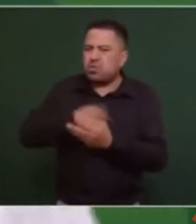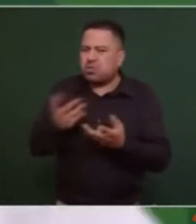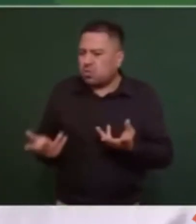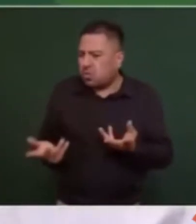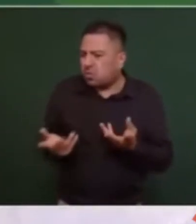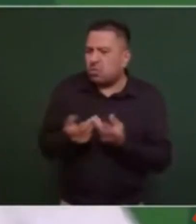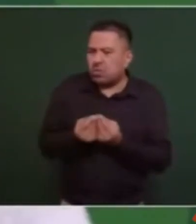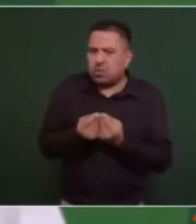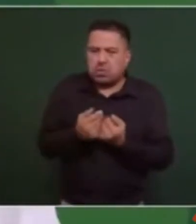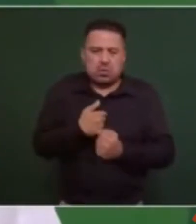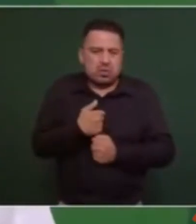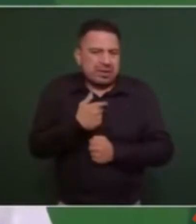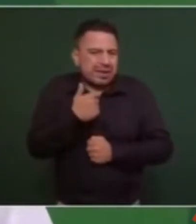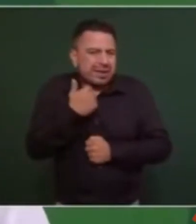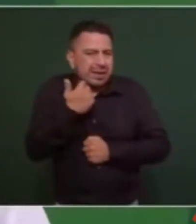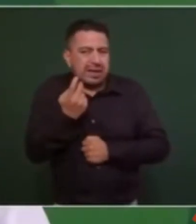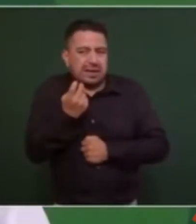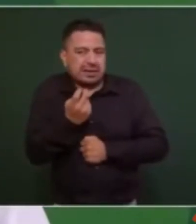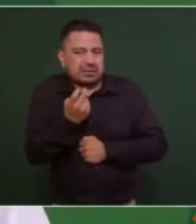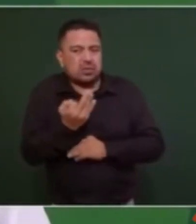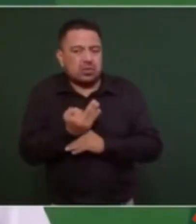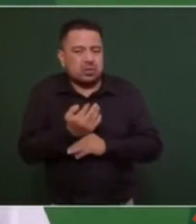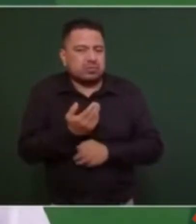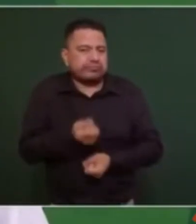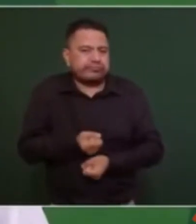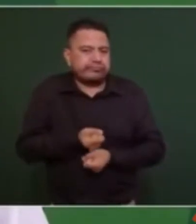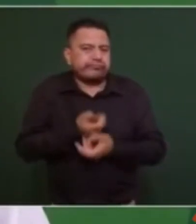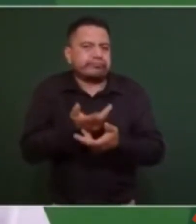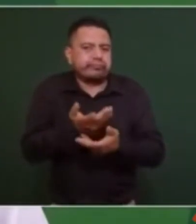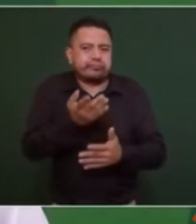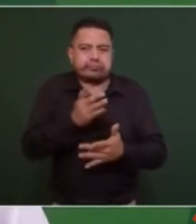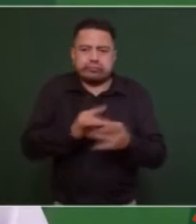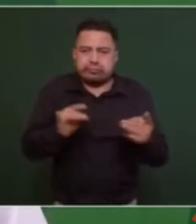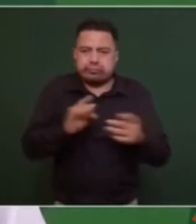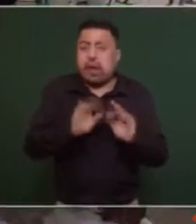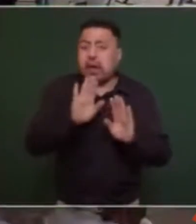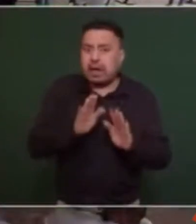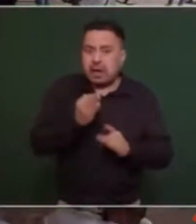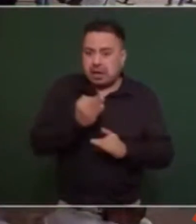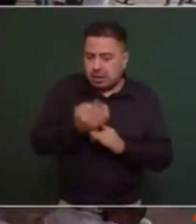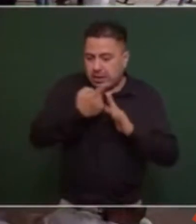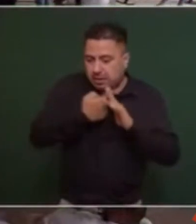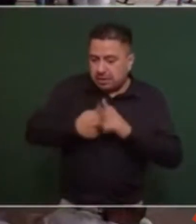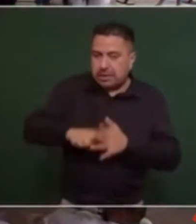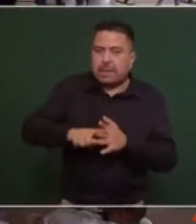y eso era lo que quería yo informarles ahora si abrimos para preguntas gracias gracias